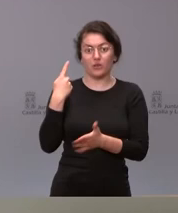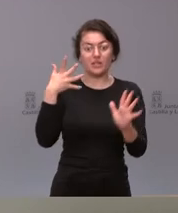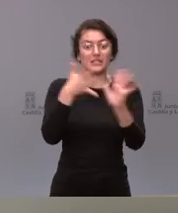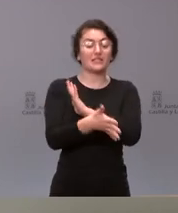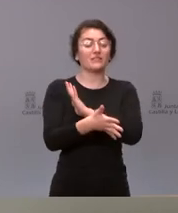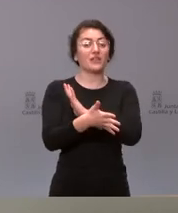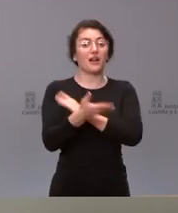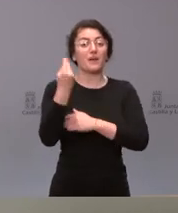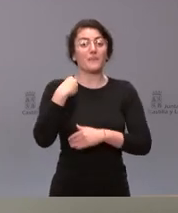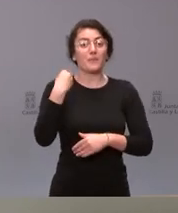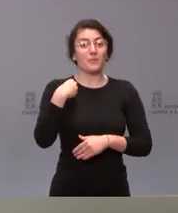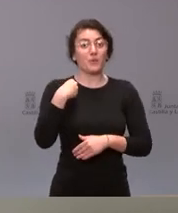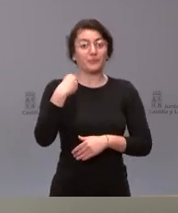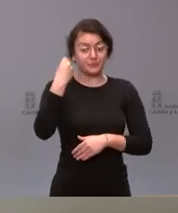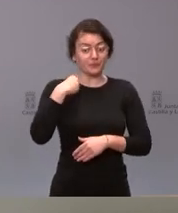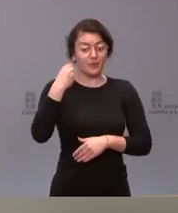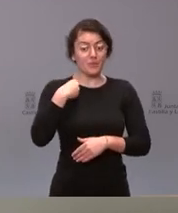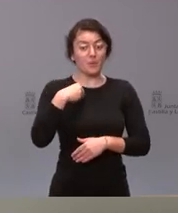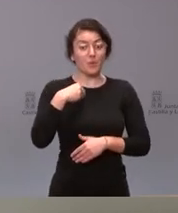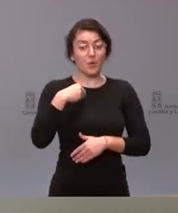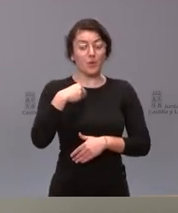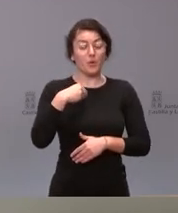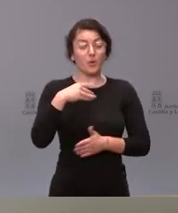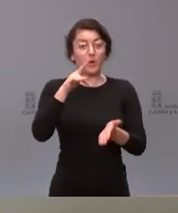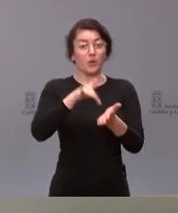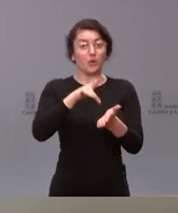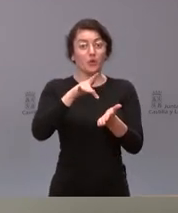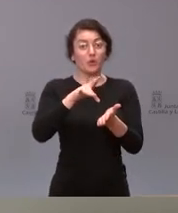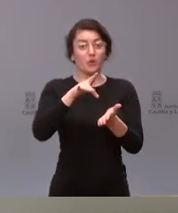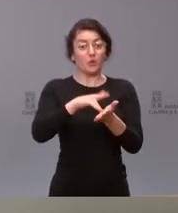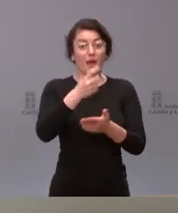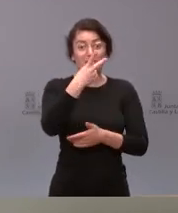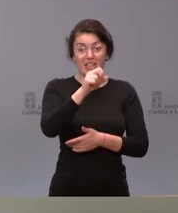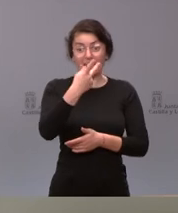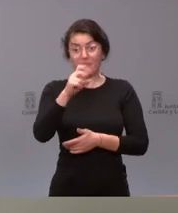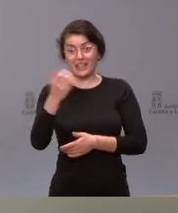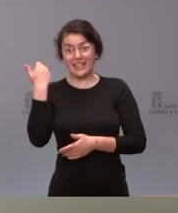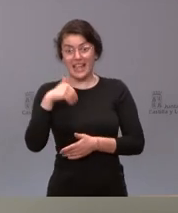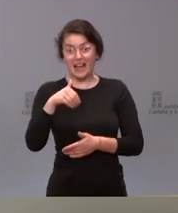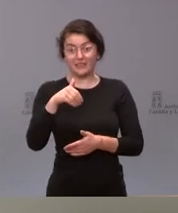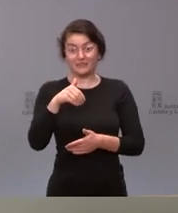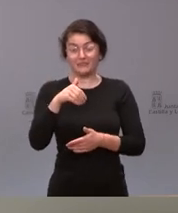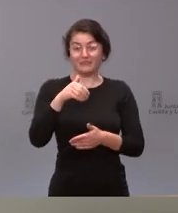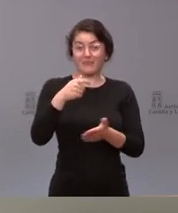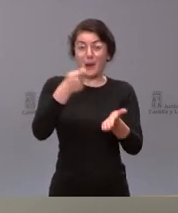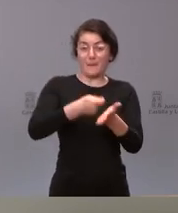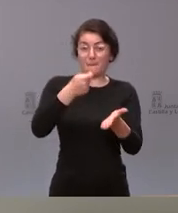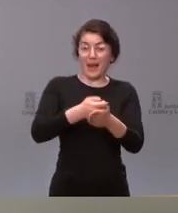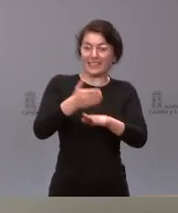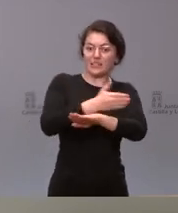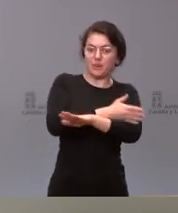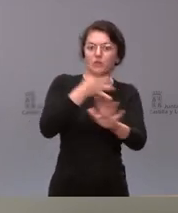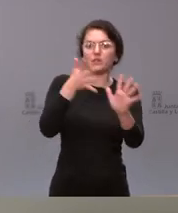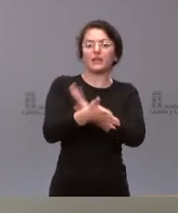donde hicimos algunos anticipos de estas 30 millones de euros es oportuno valorar en carácter conjunto lo que fue el año 20 y 21 donde seguimos estando